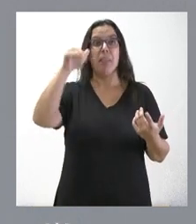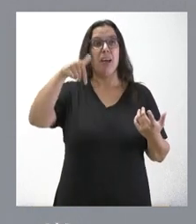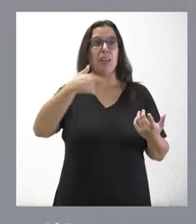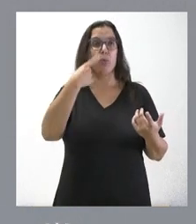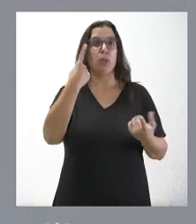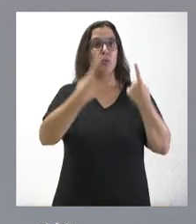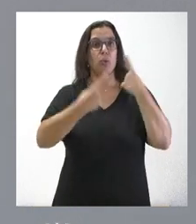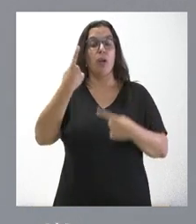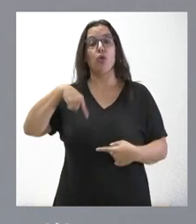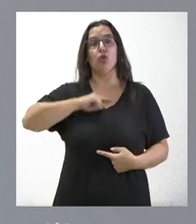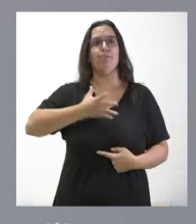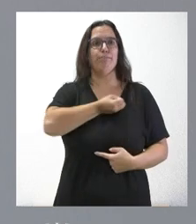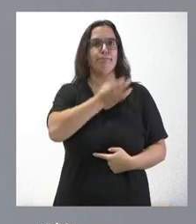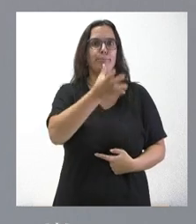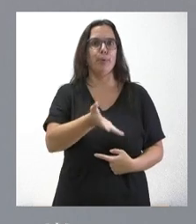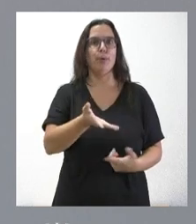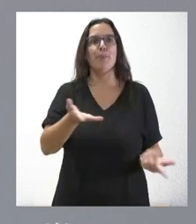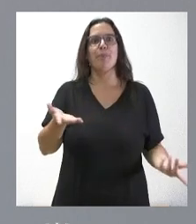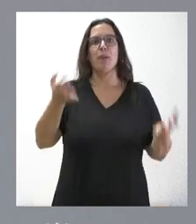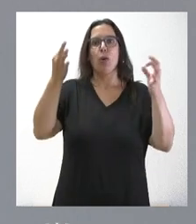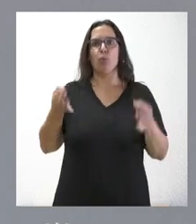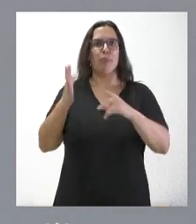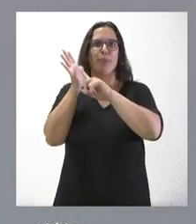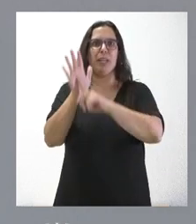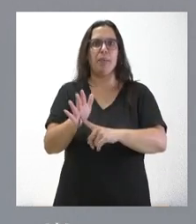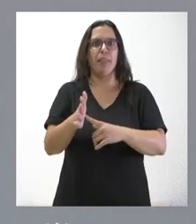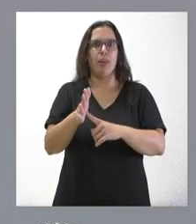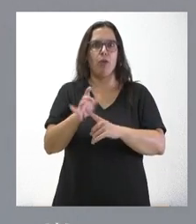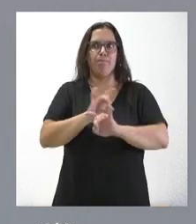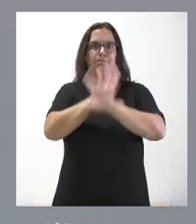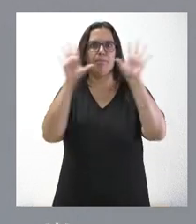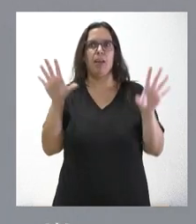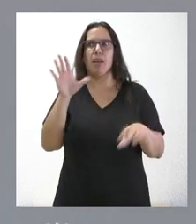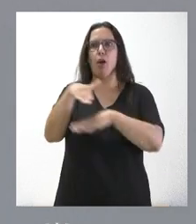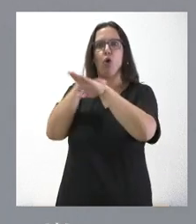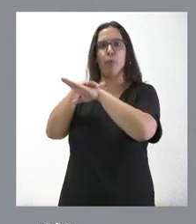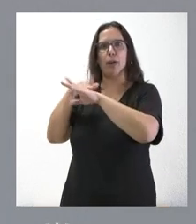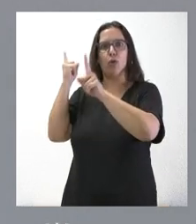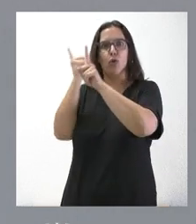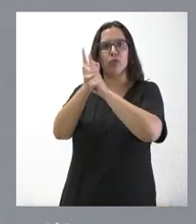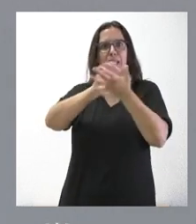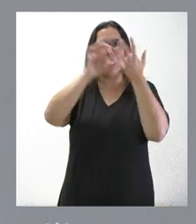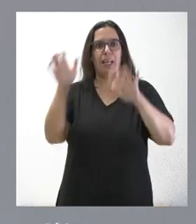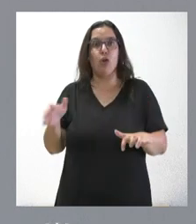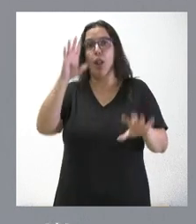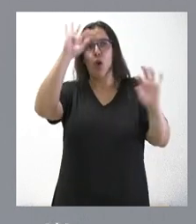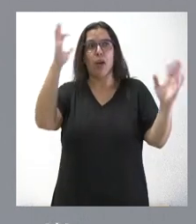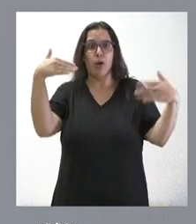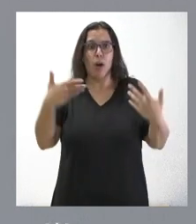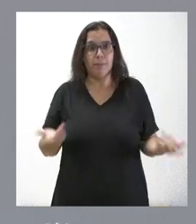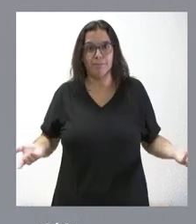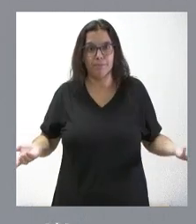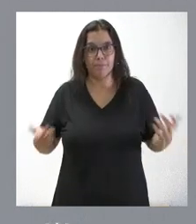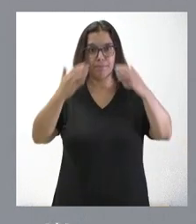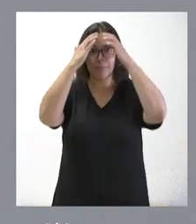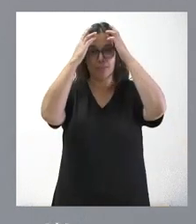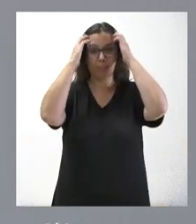alguna vez, en nuestro disgusto, por el hecho de la discriminación que se ha hecho por parte del Gobierno hacia Castilla y León. que no tiene ningún sentido. No